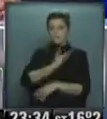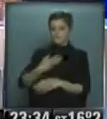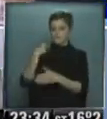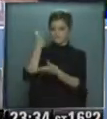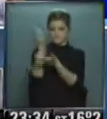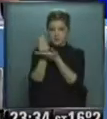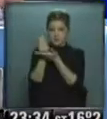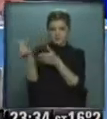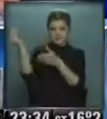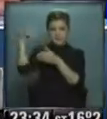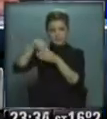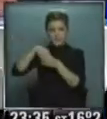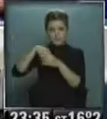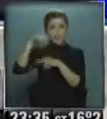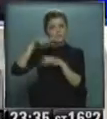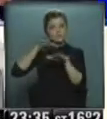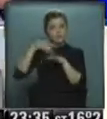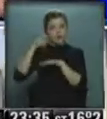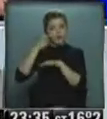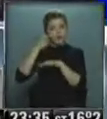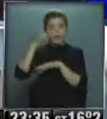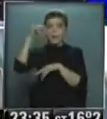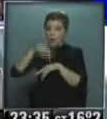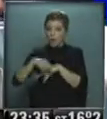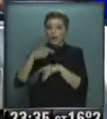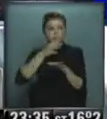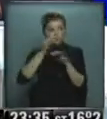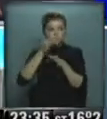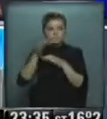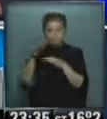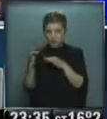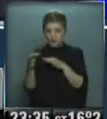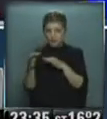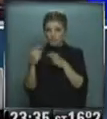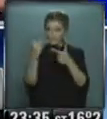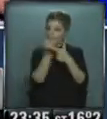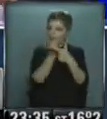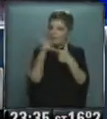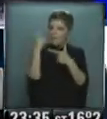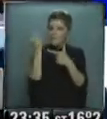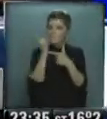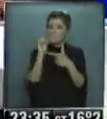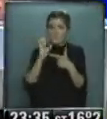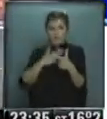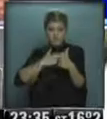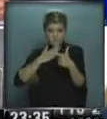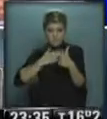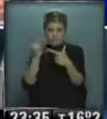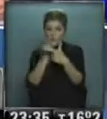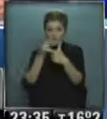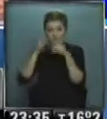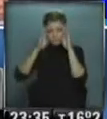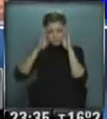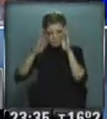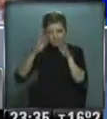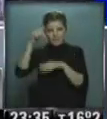controlarlo sin embargo hoy apareció el tema y por eso te digo, te marco estos dos puntos como para mí los puntos salientes novedosos de un